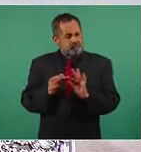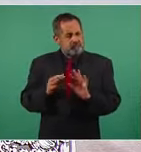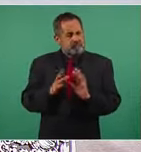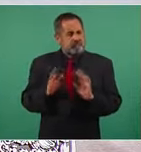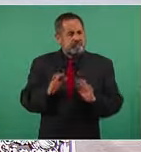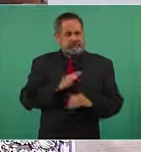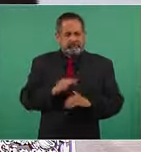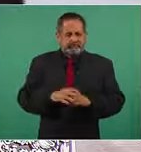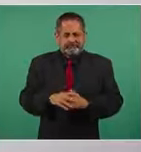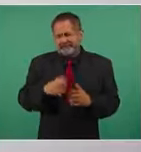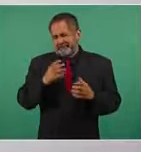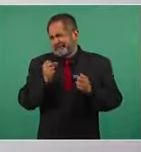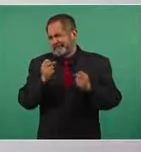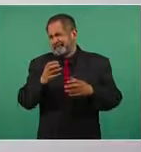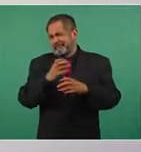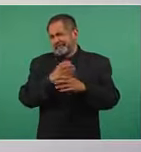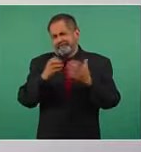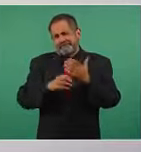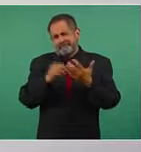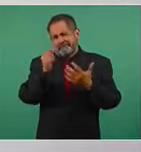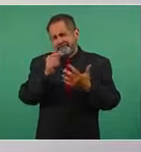Hay muchísimas cosas.